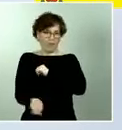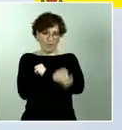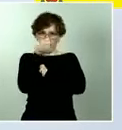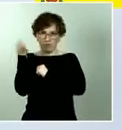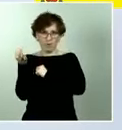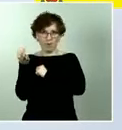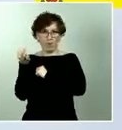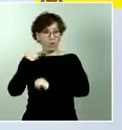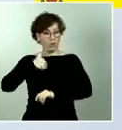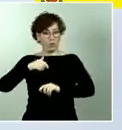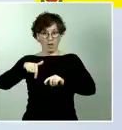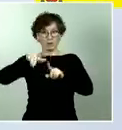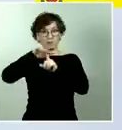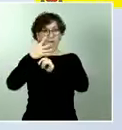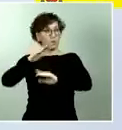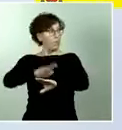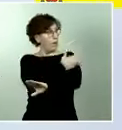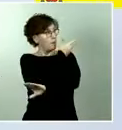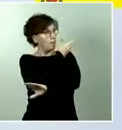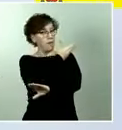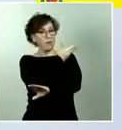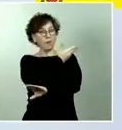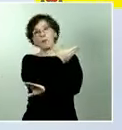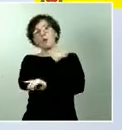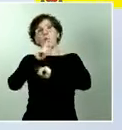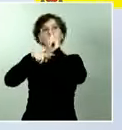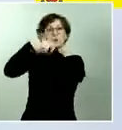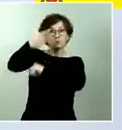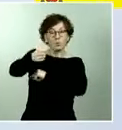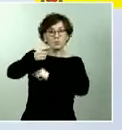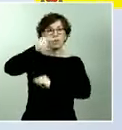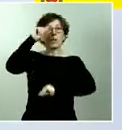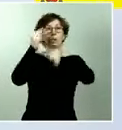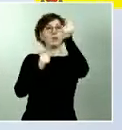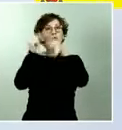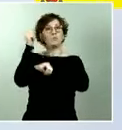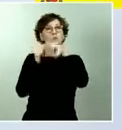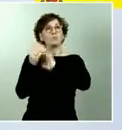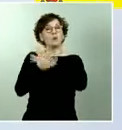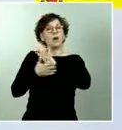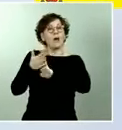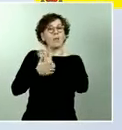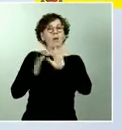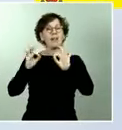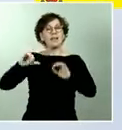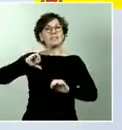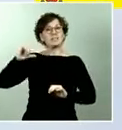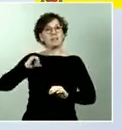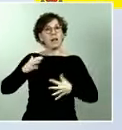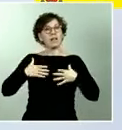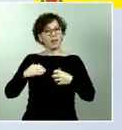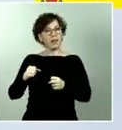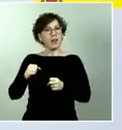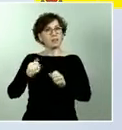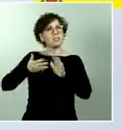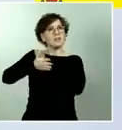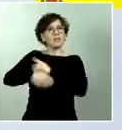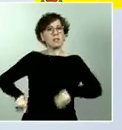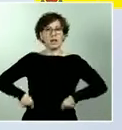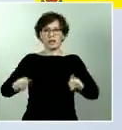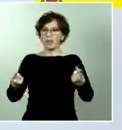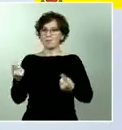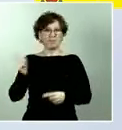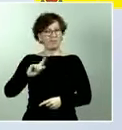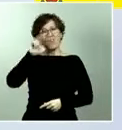a ver los presupuestos que se dediquen a sanidad como un gasto, sino como una inversión. Nadie dudará de que es